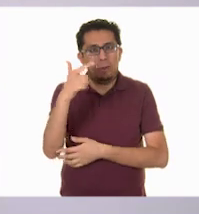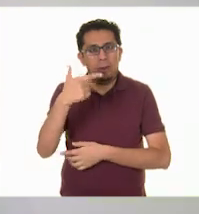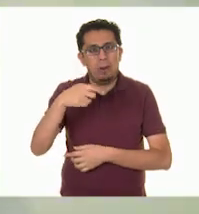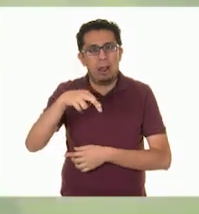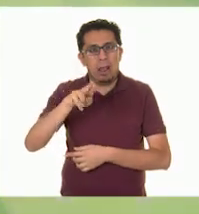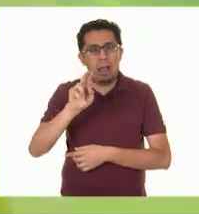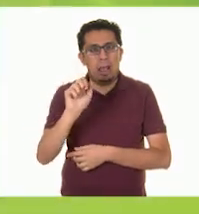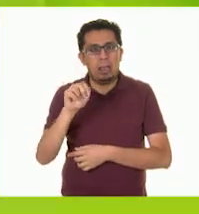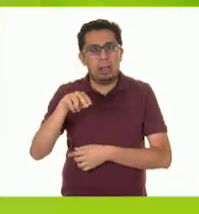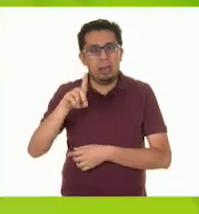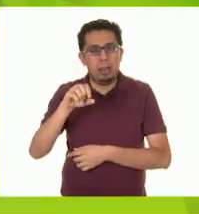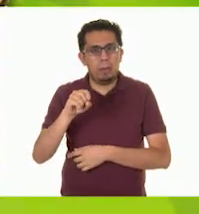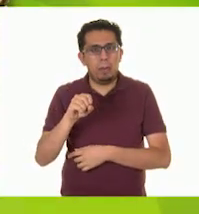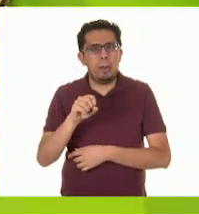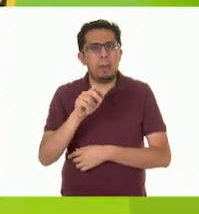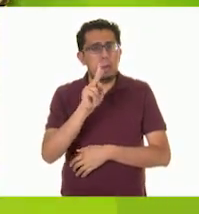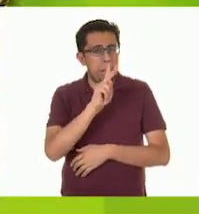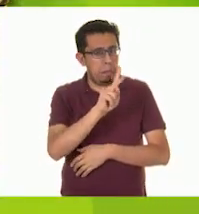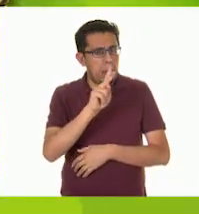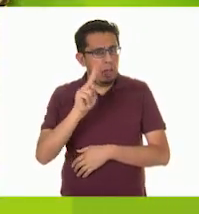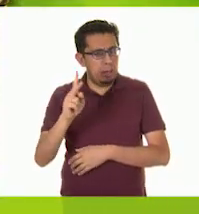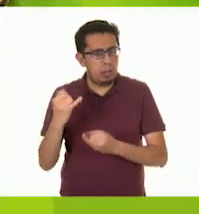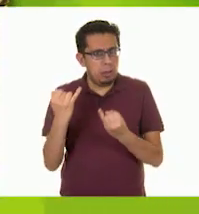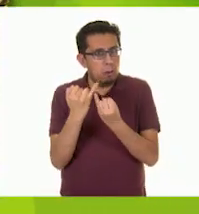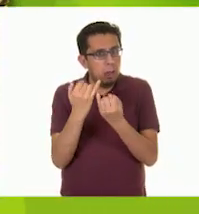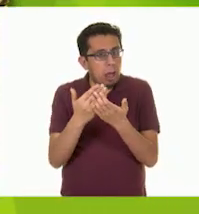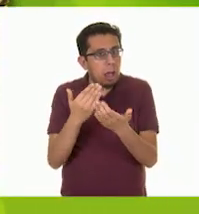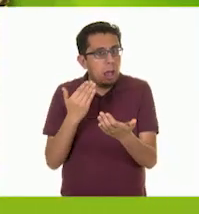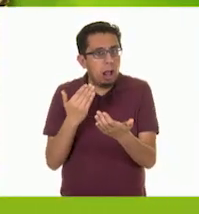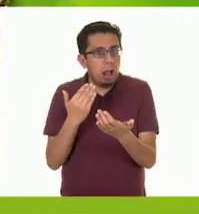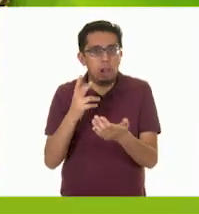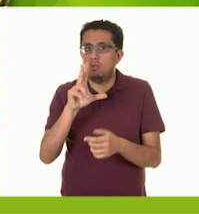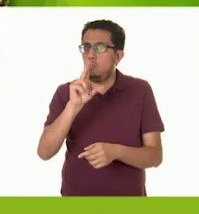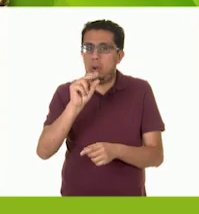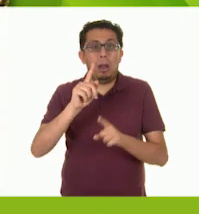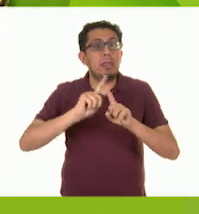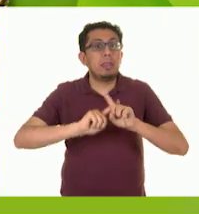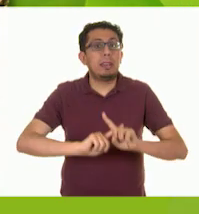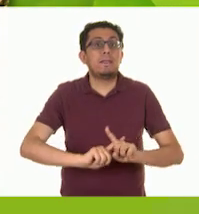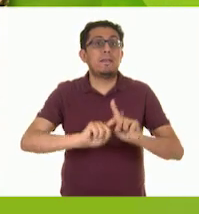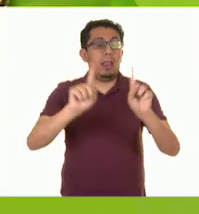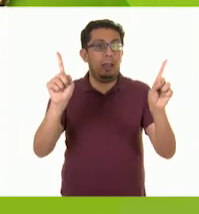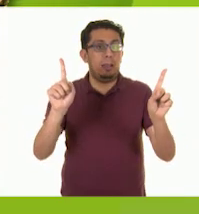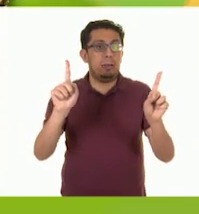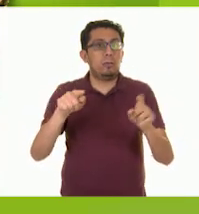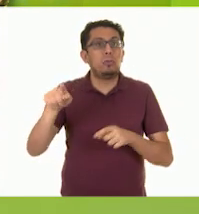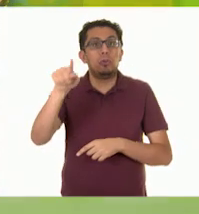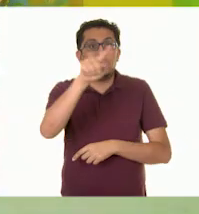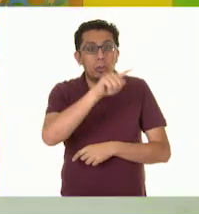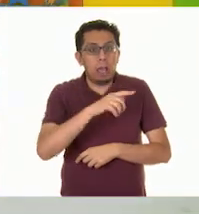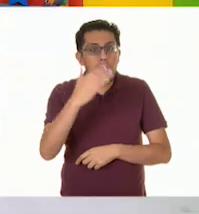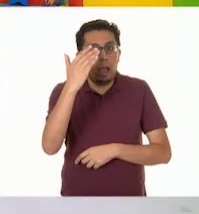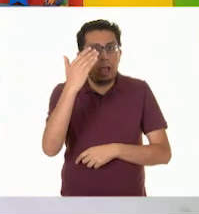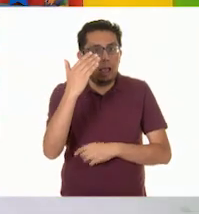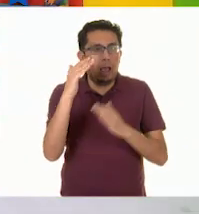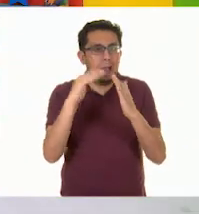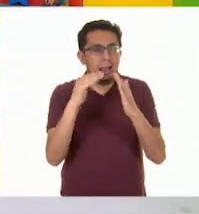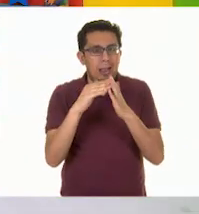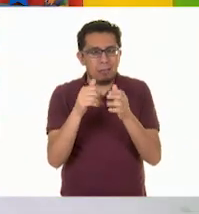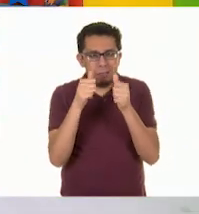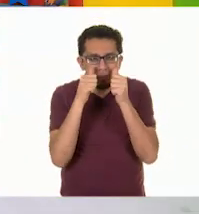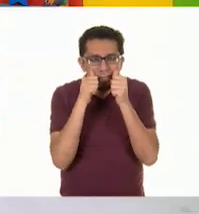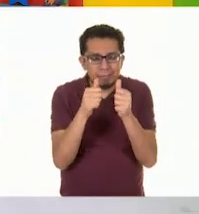Ajá. ¿Son iguales a las anteriores? ¡No! En casa, observen con atención.